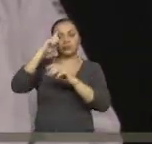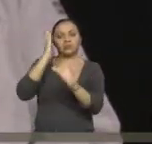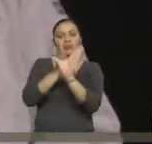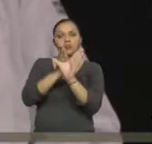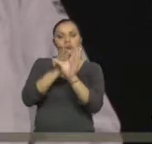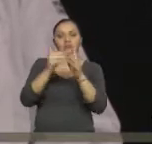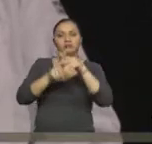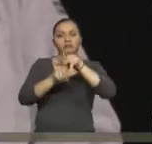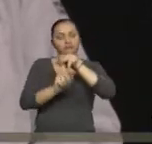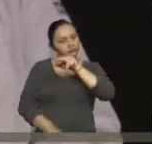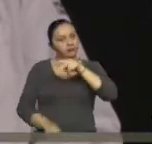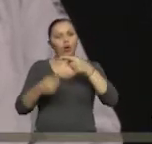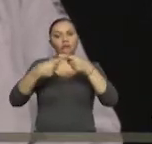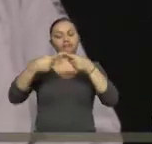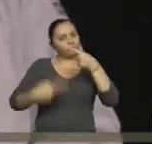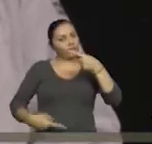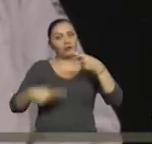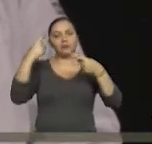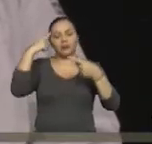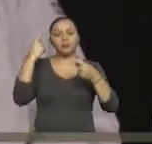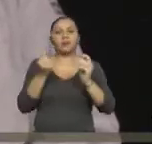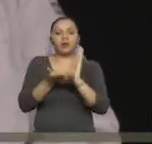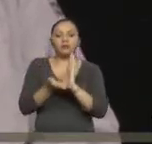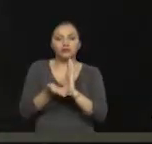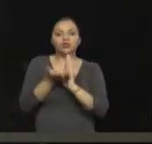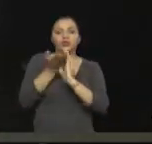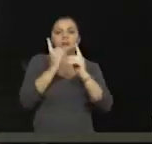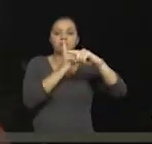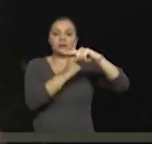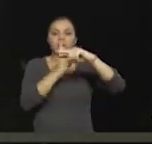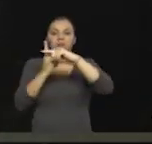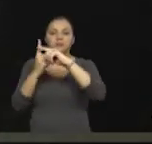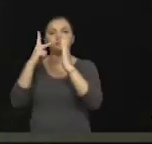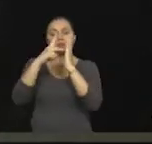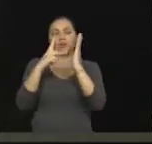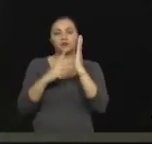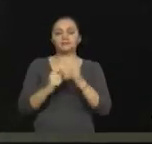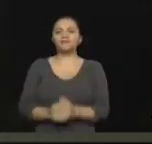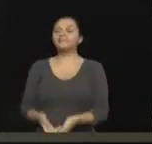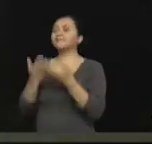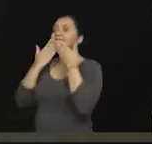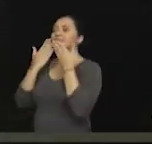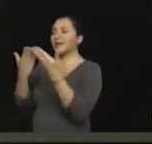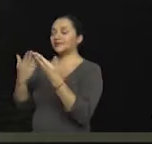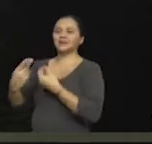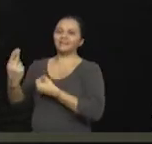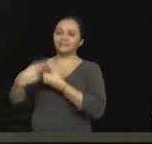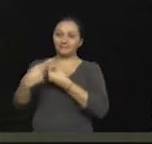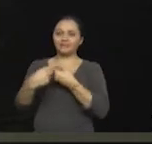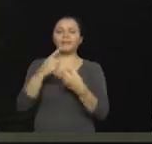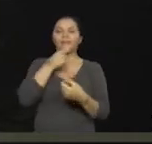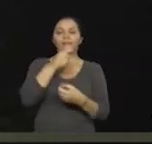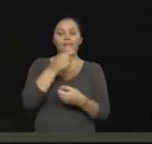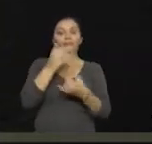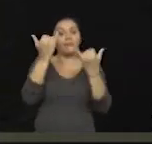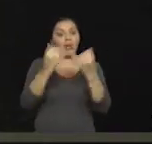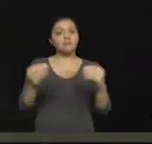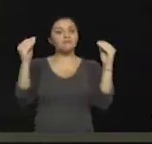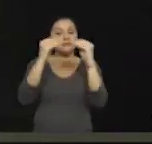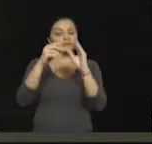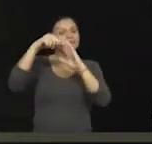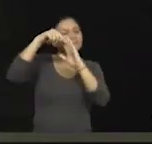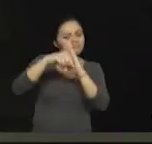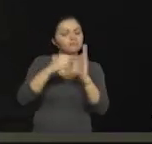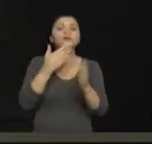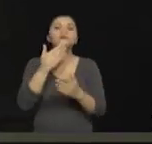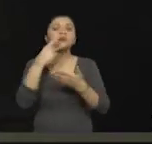circunstancia, entonces podría subir también un puntaje. Muchas gracias, Jorge, por tu participación. Les invitamos a conocer un poquito más sobre